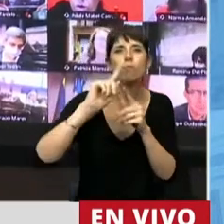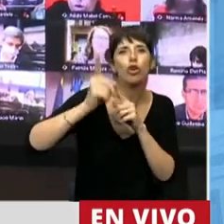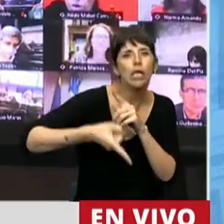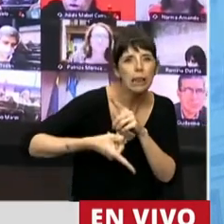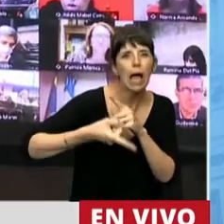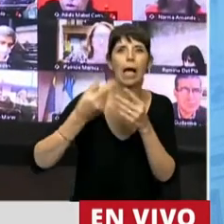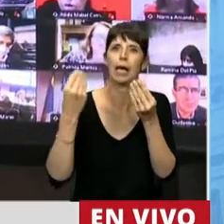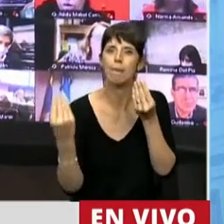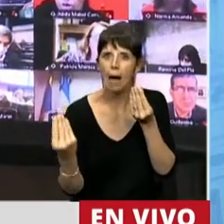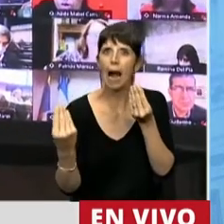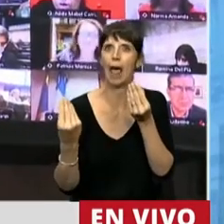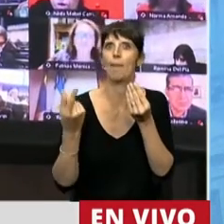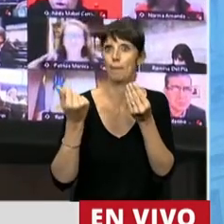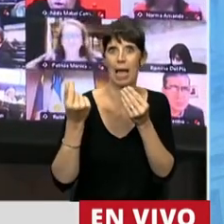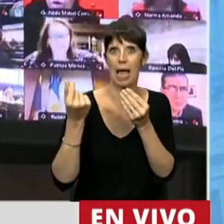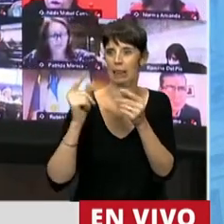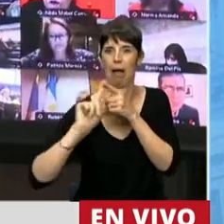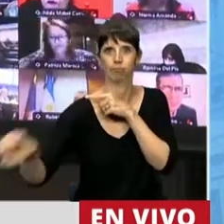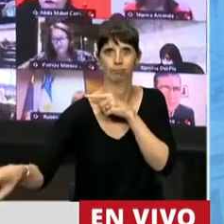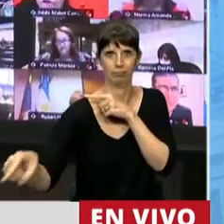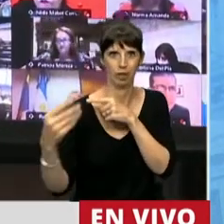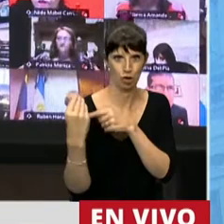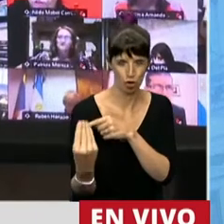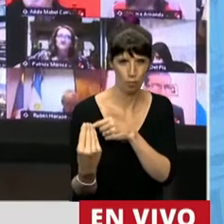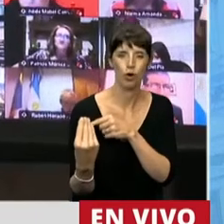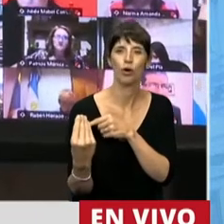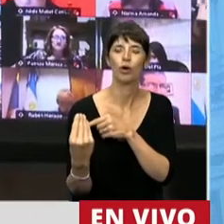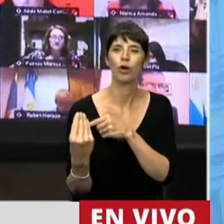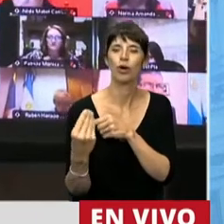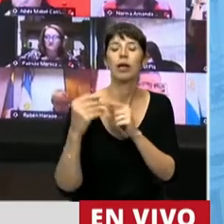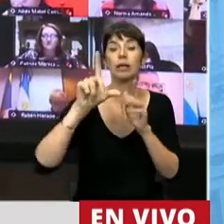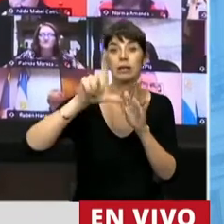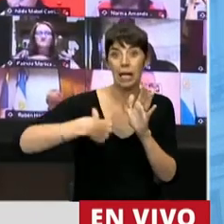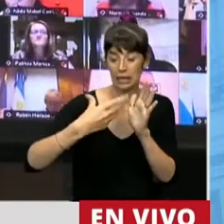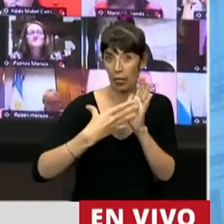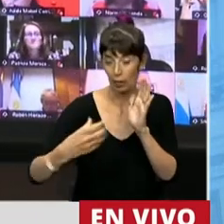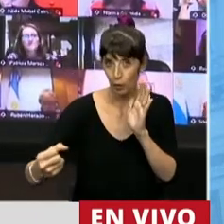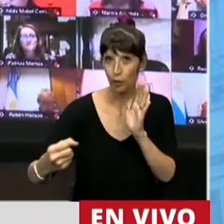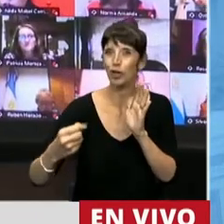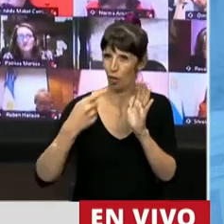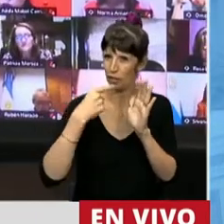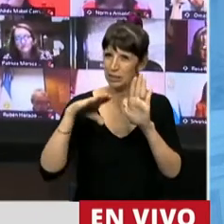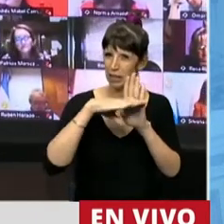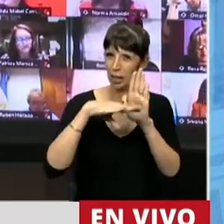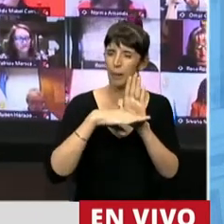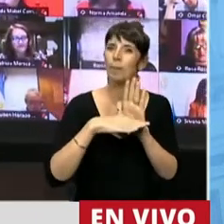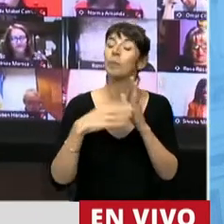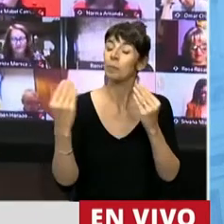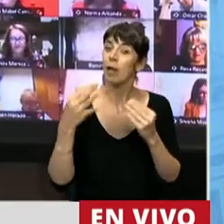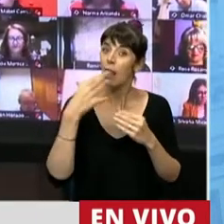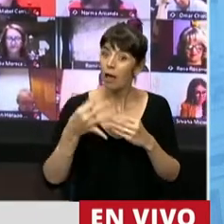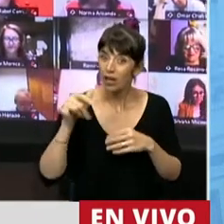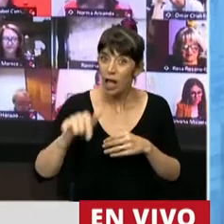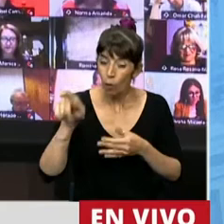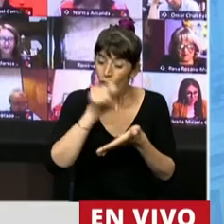acreditación de las tarjetas de débito y realmente en la redacción